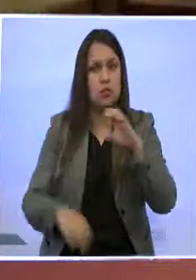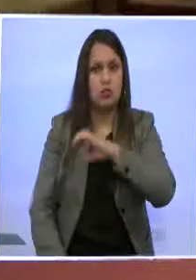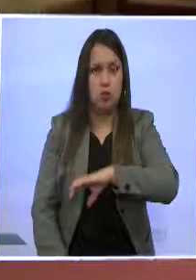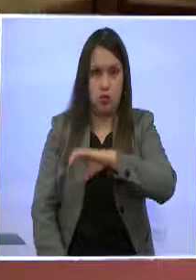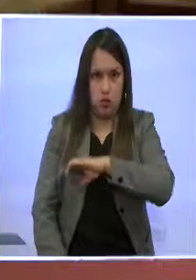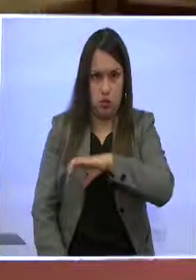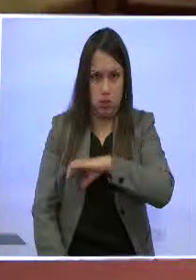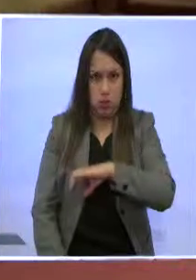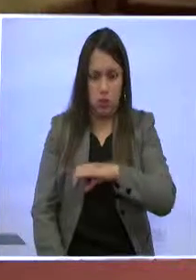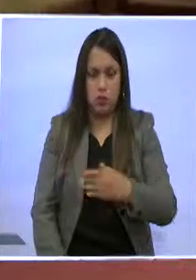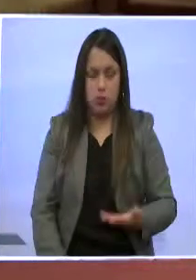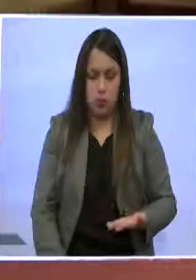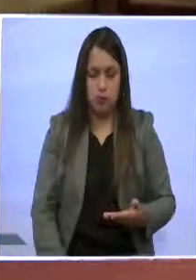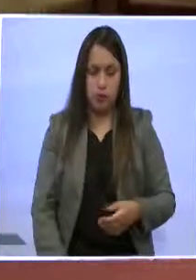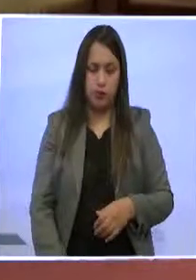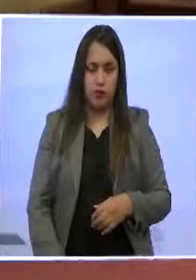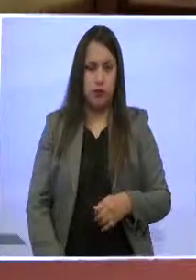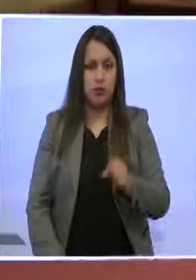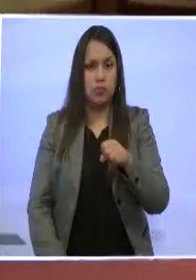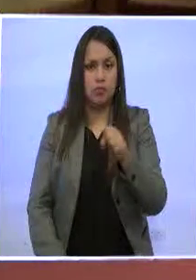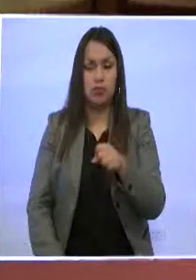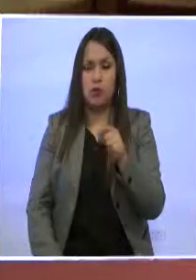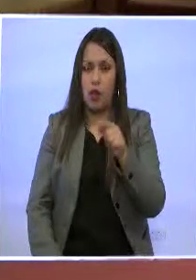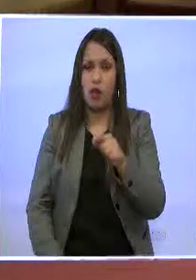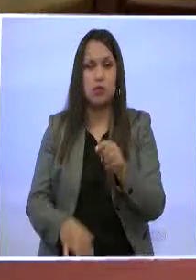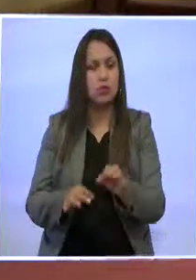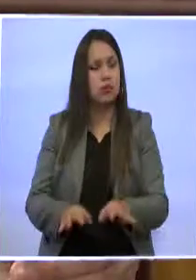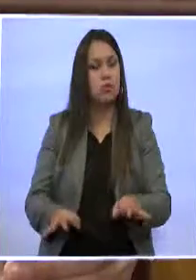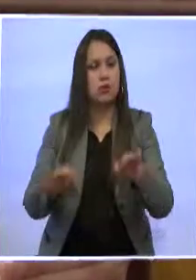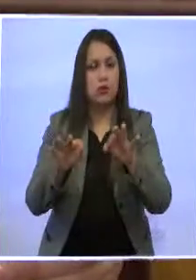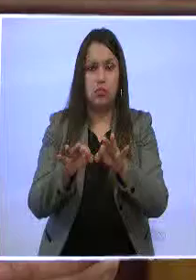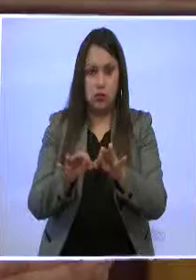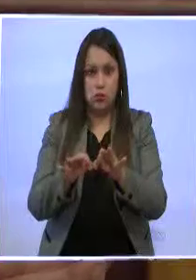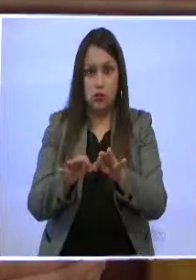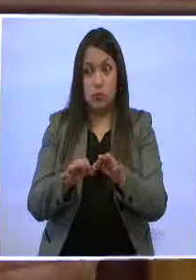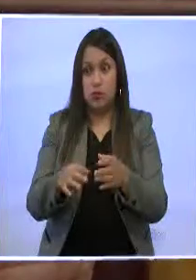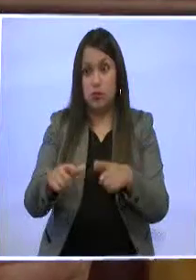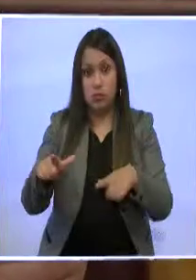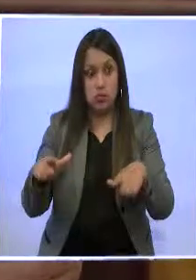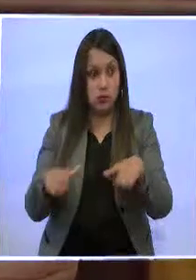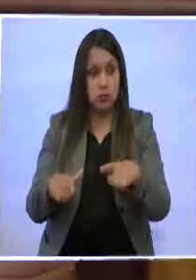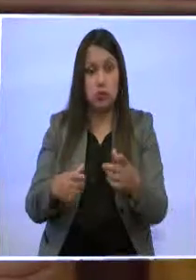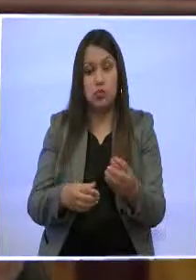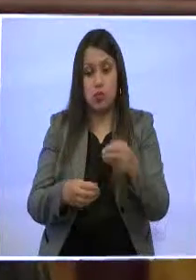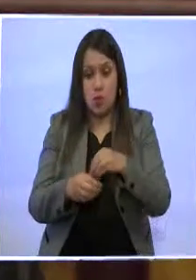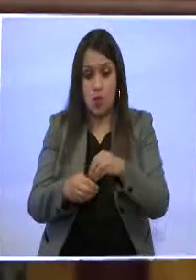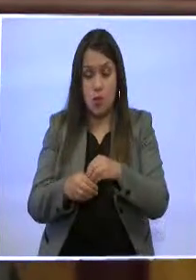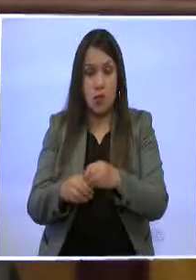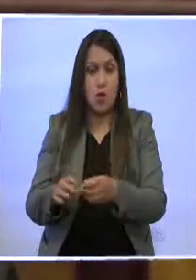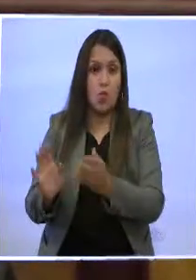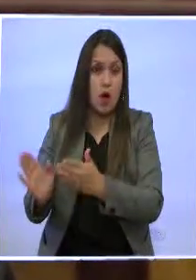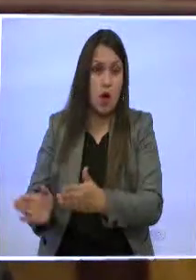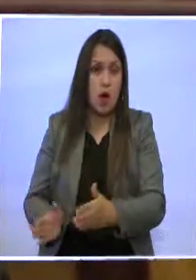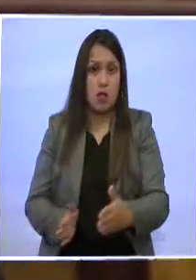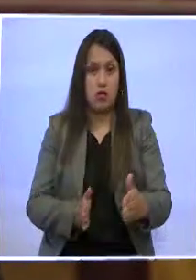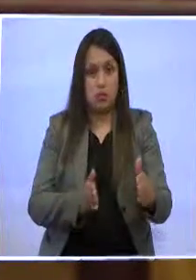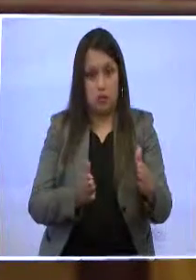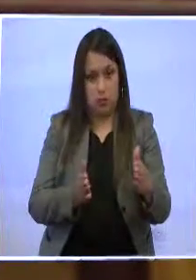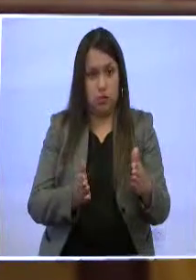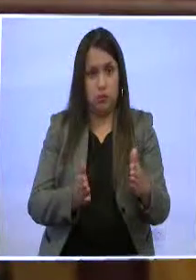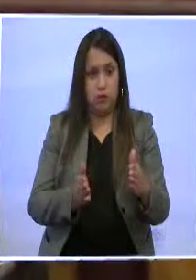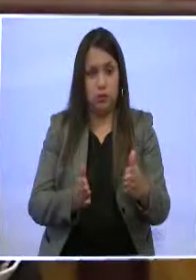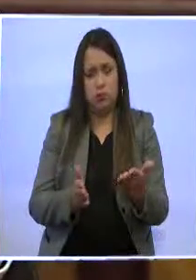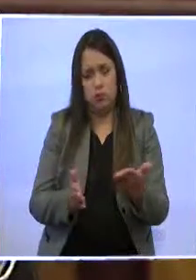proveedoras de los servicios de que esos asentamientos sean incorporados dentro de su planificación de tal manera de que